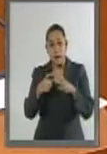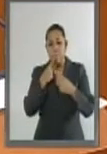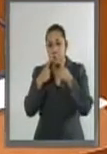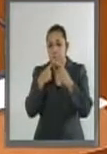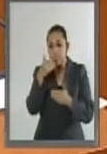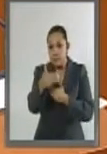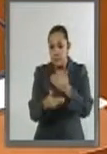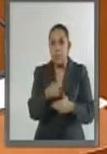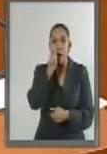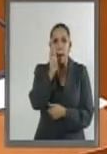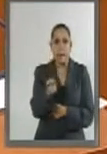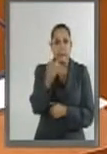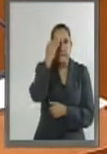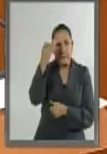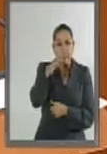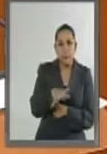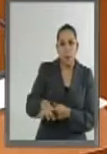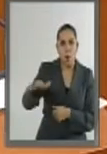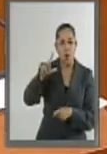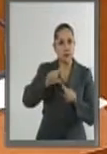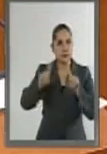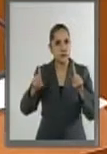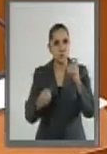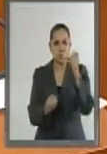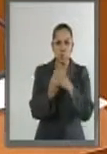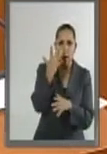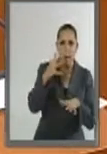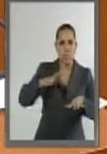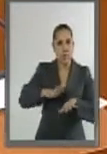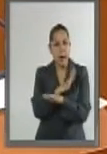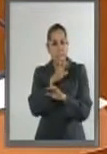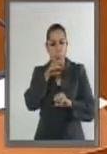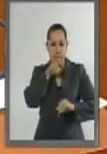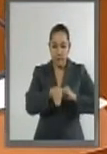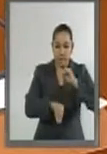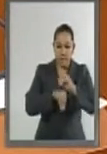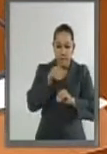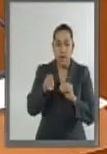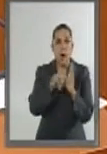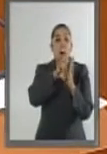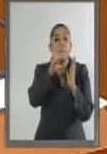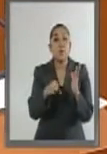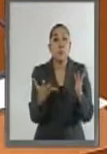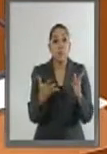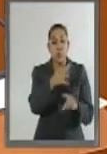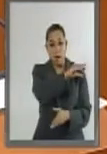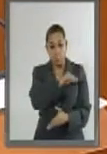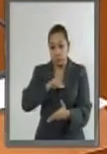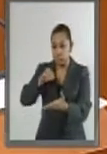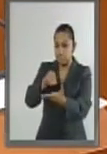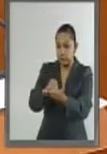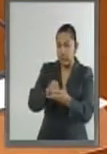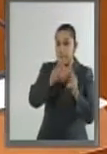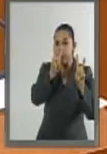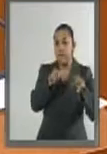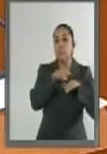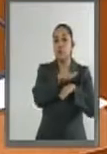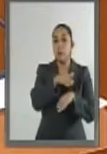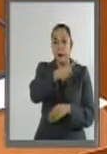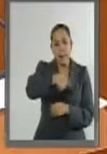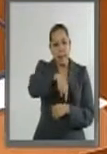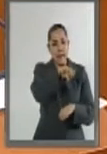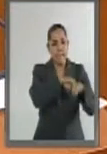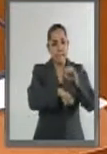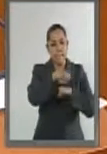modernización del Telecán como una mayor participación de las pymes en el intercambio comercial y las